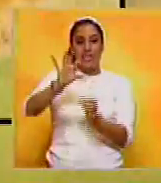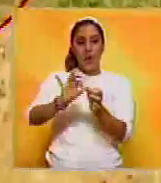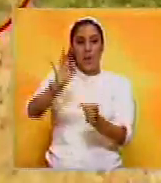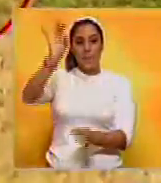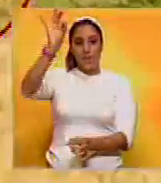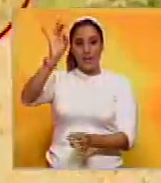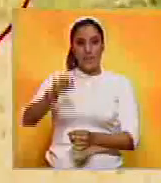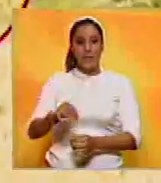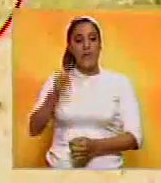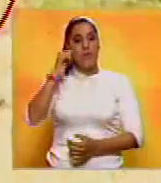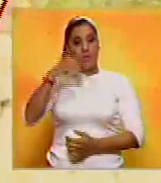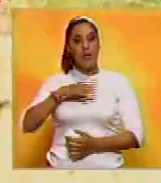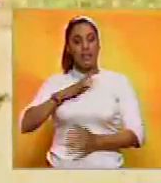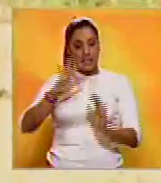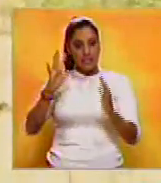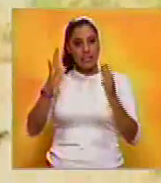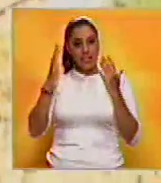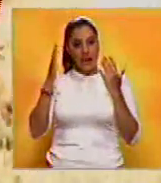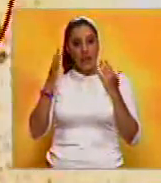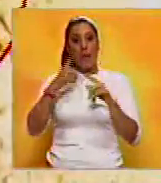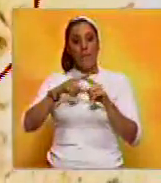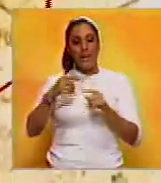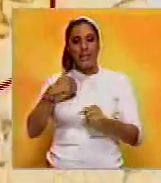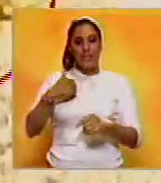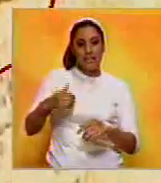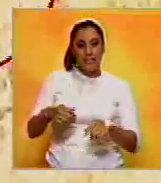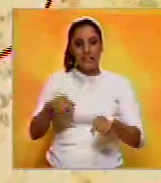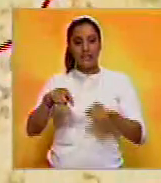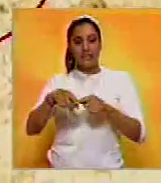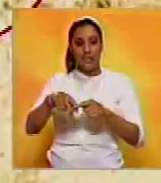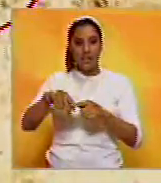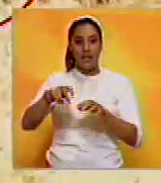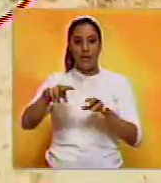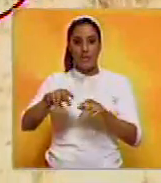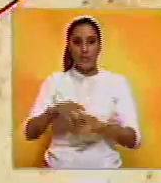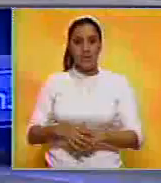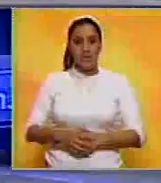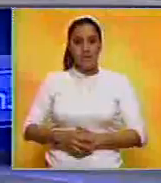metros. La felina logró sobrevivir, aunque sufrió heridas en una pata.